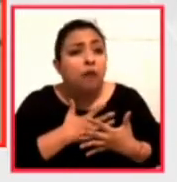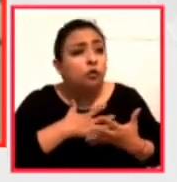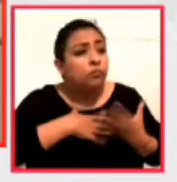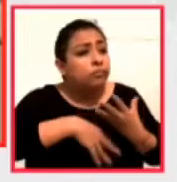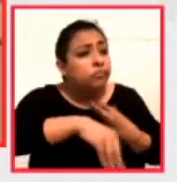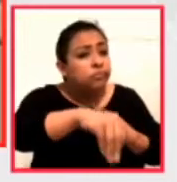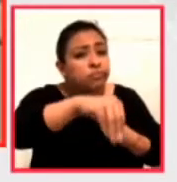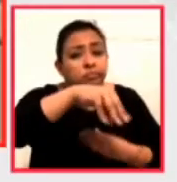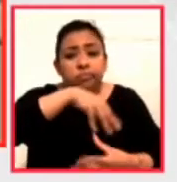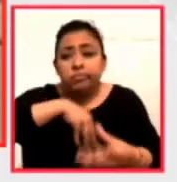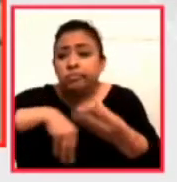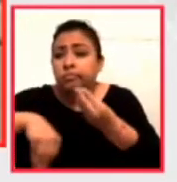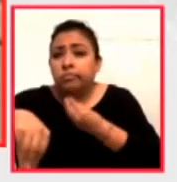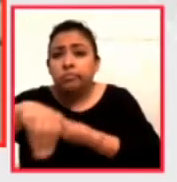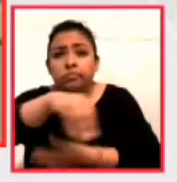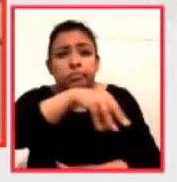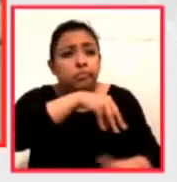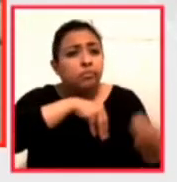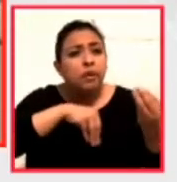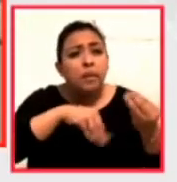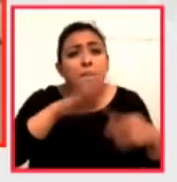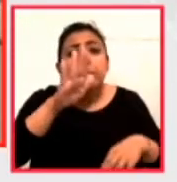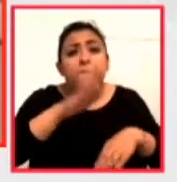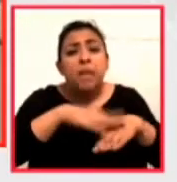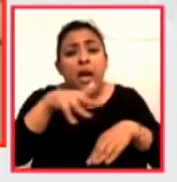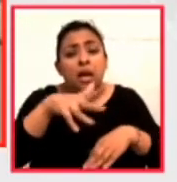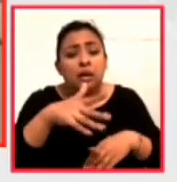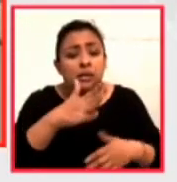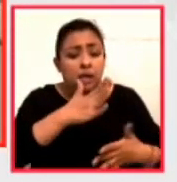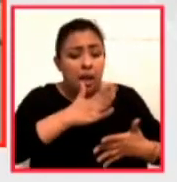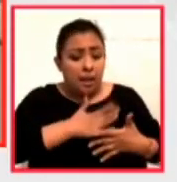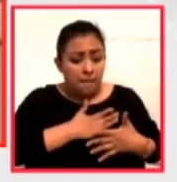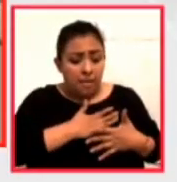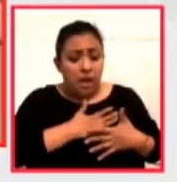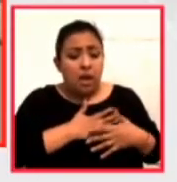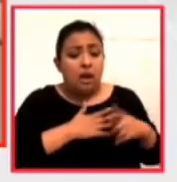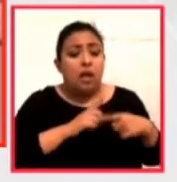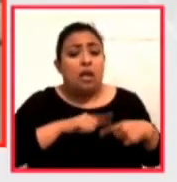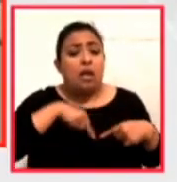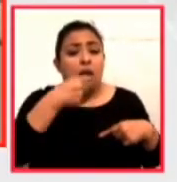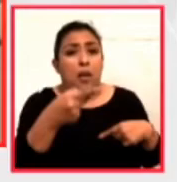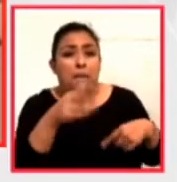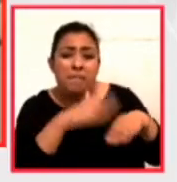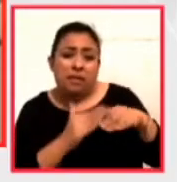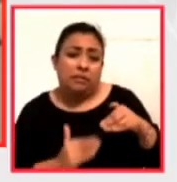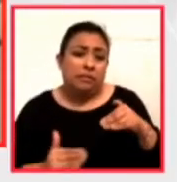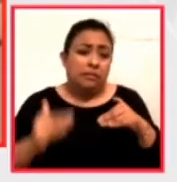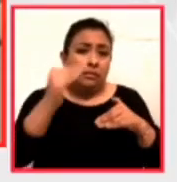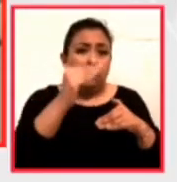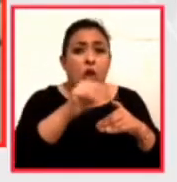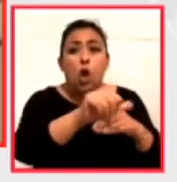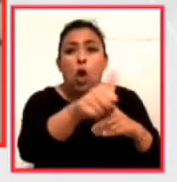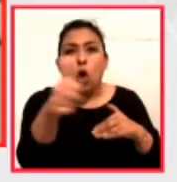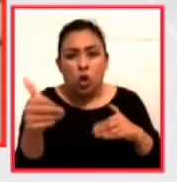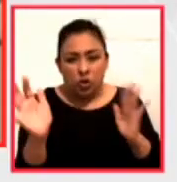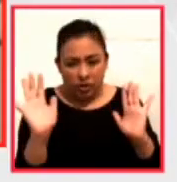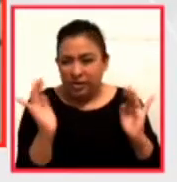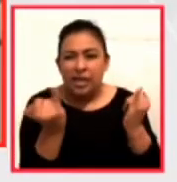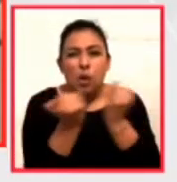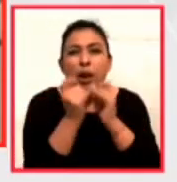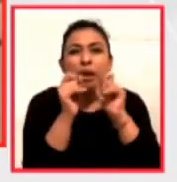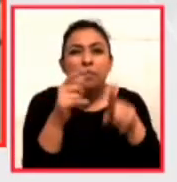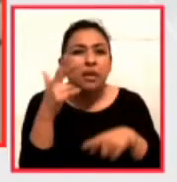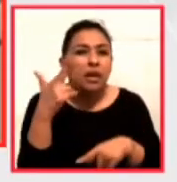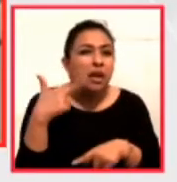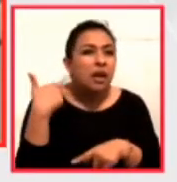más aún amaos los unos sobre los otros como decía Atila rey de los